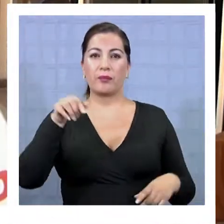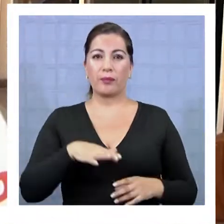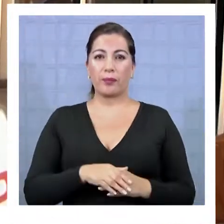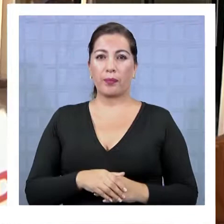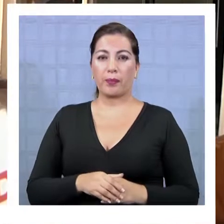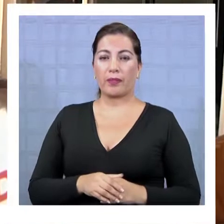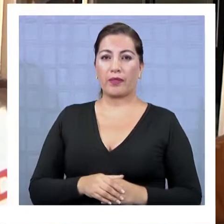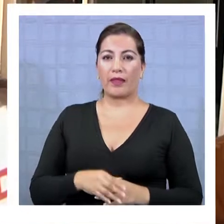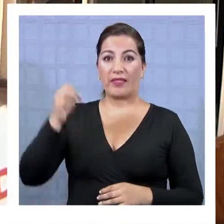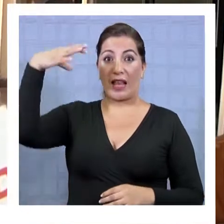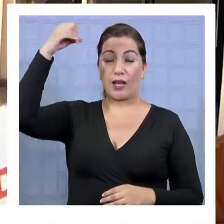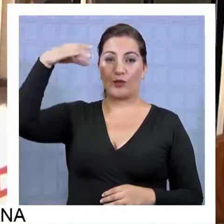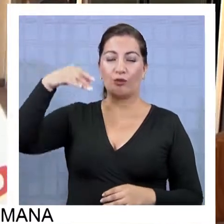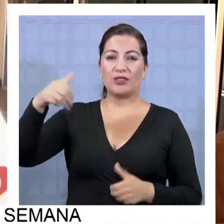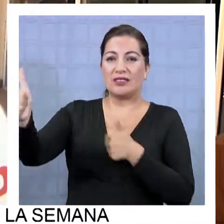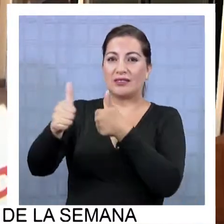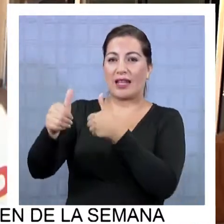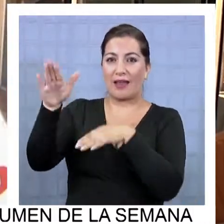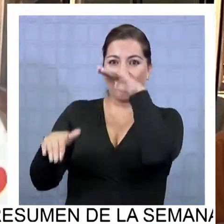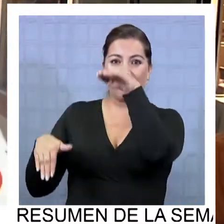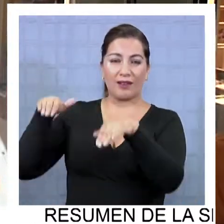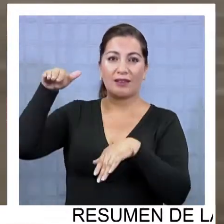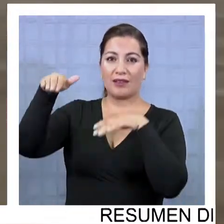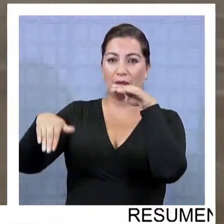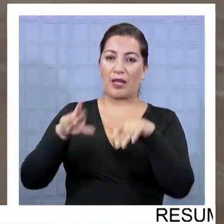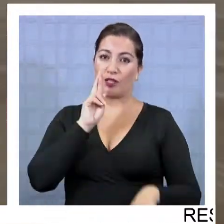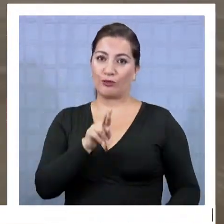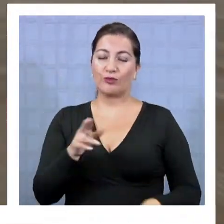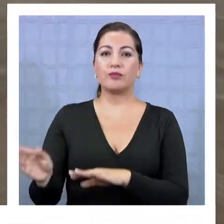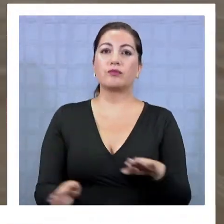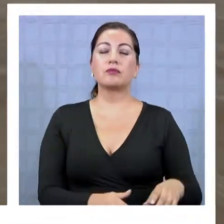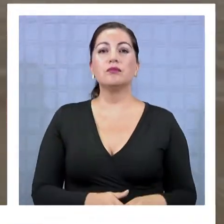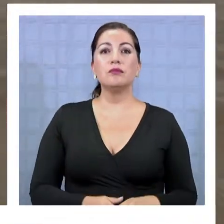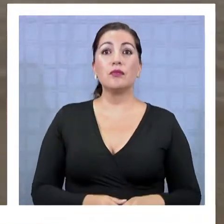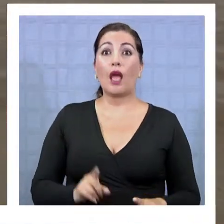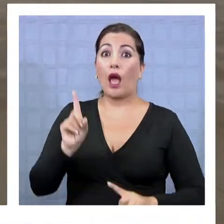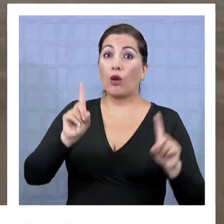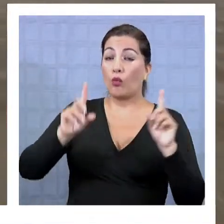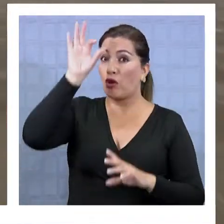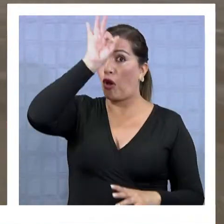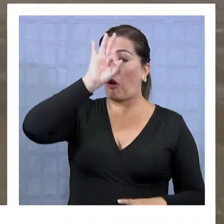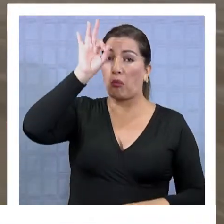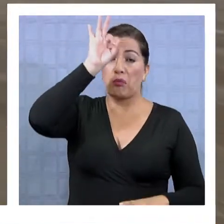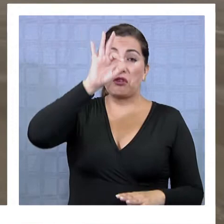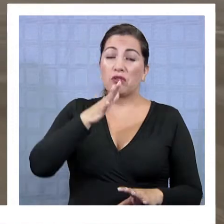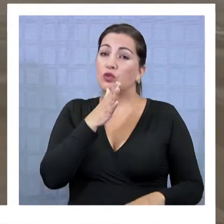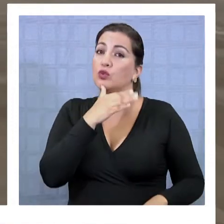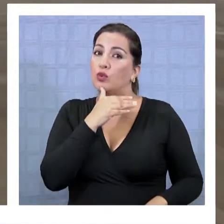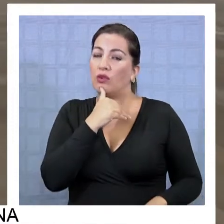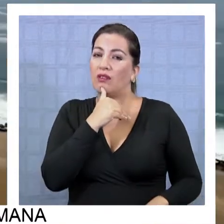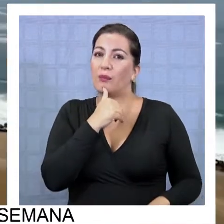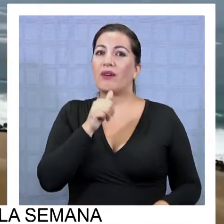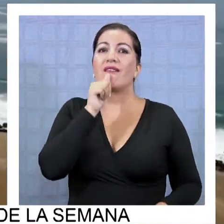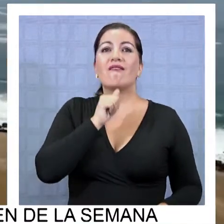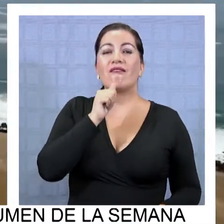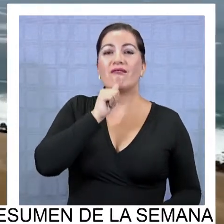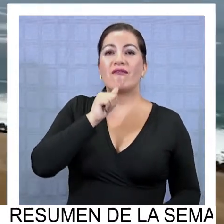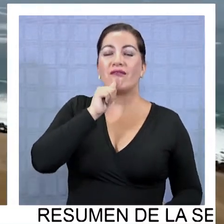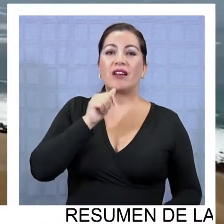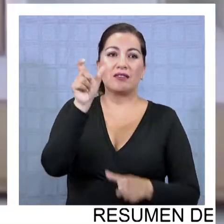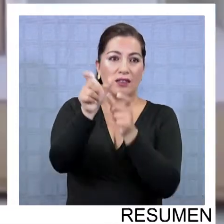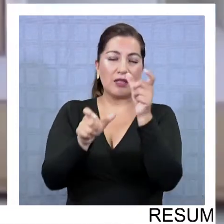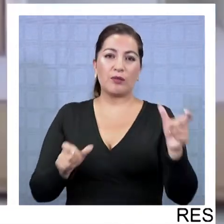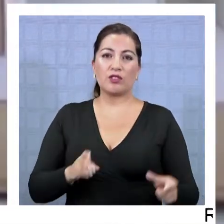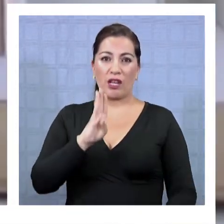sector costero sur. Versiones oficiales no hay, dada la ausencia del titular y subrogante de